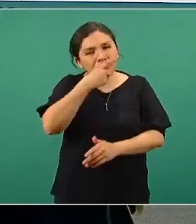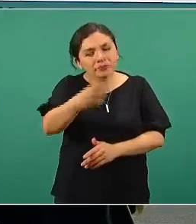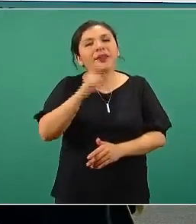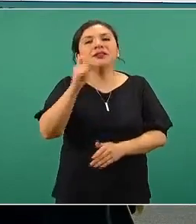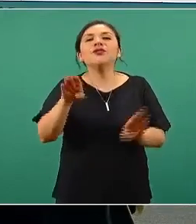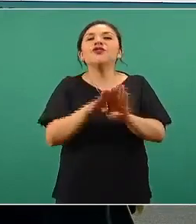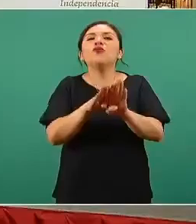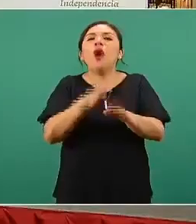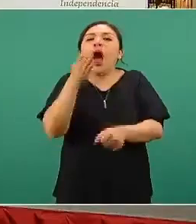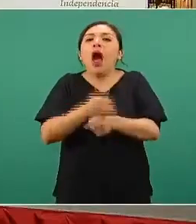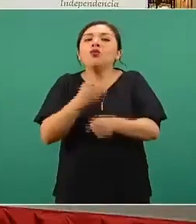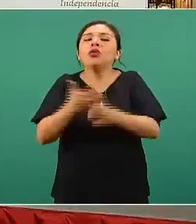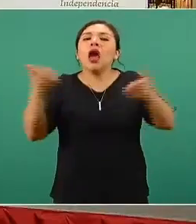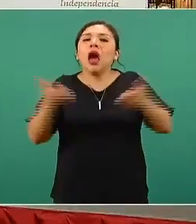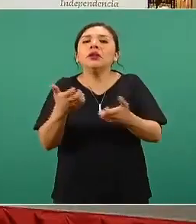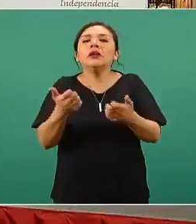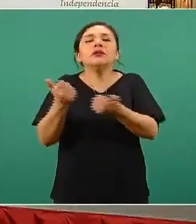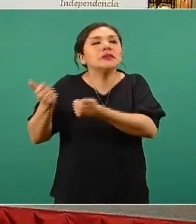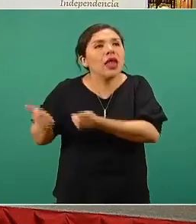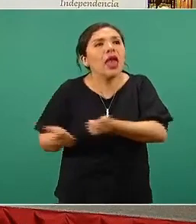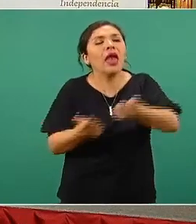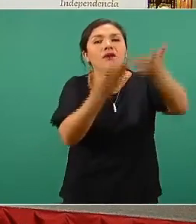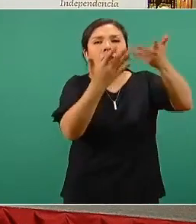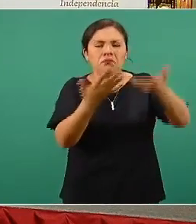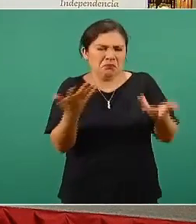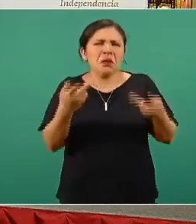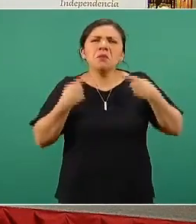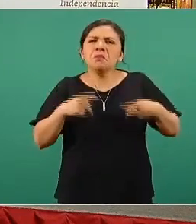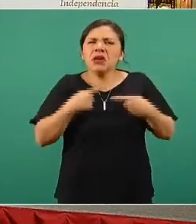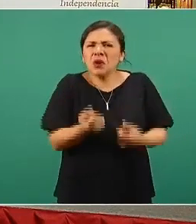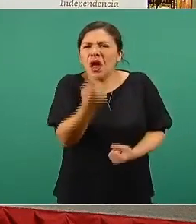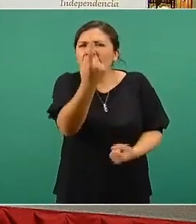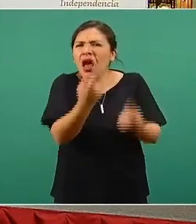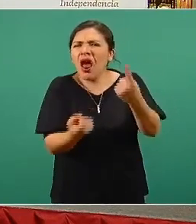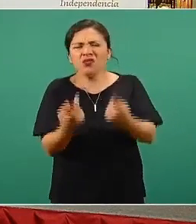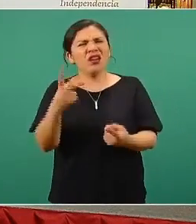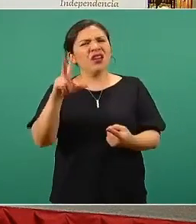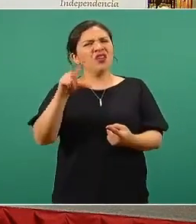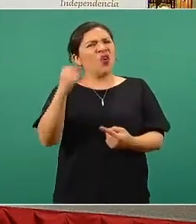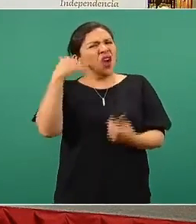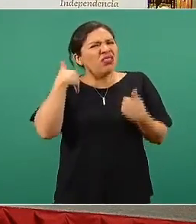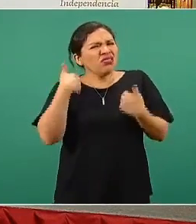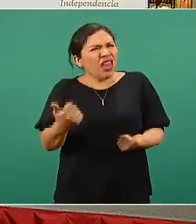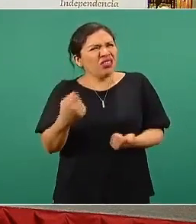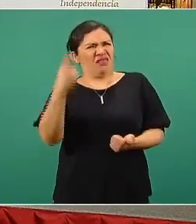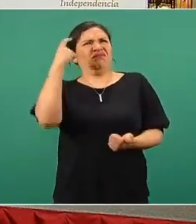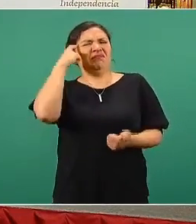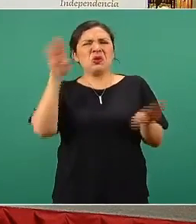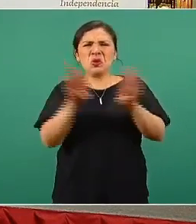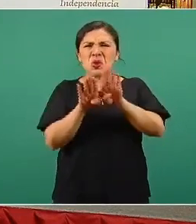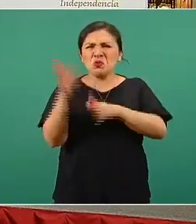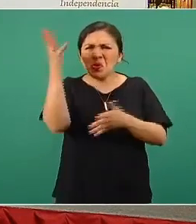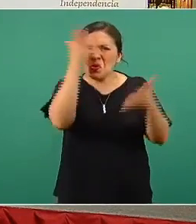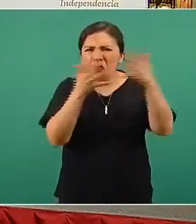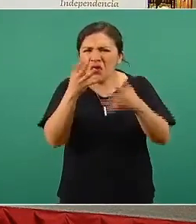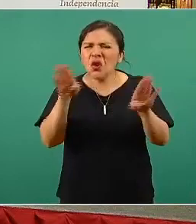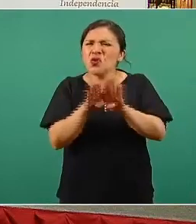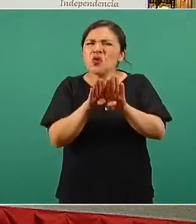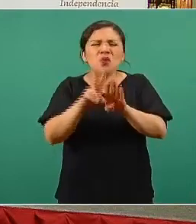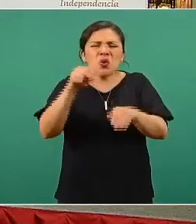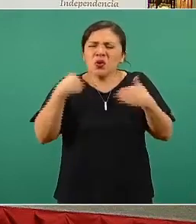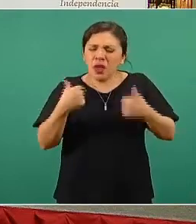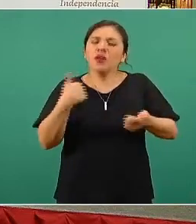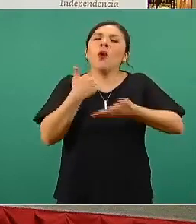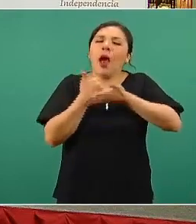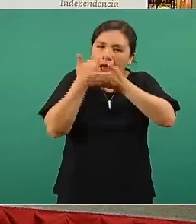están en tránsito y por ahí hay personas que todavía o no quieren entender o no pueden entender o necesitan ayuda para